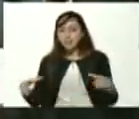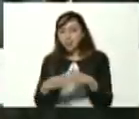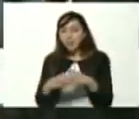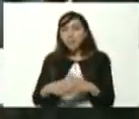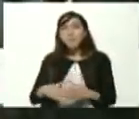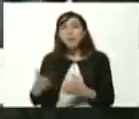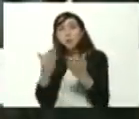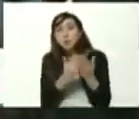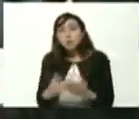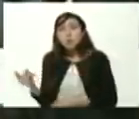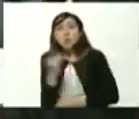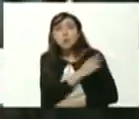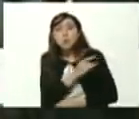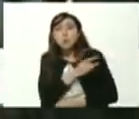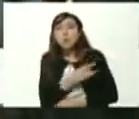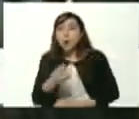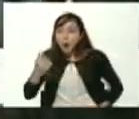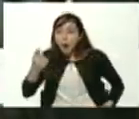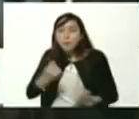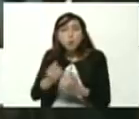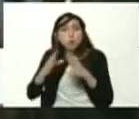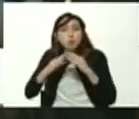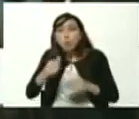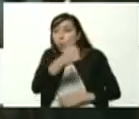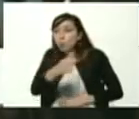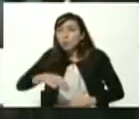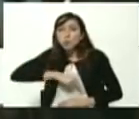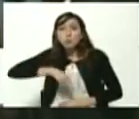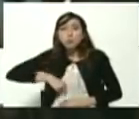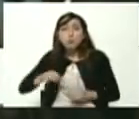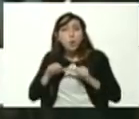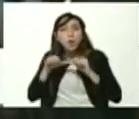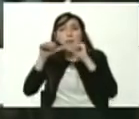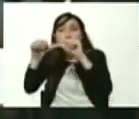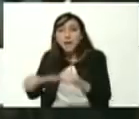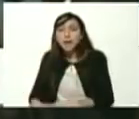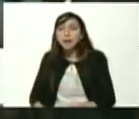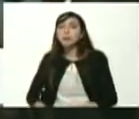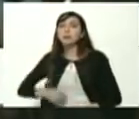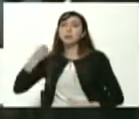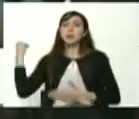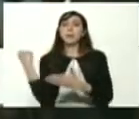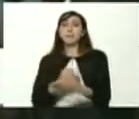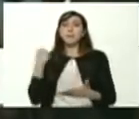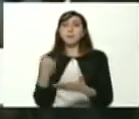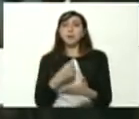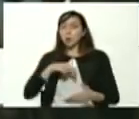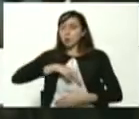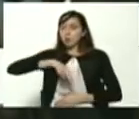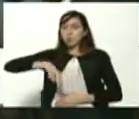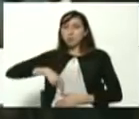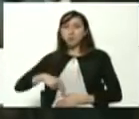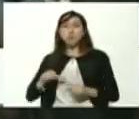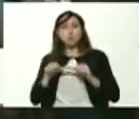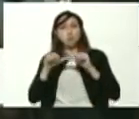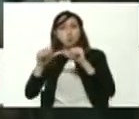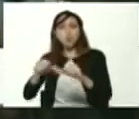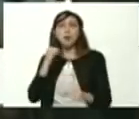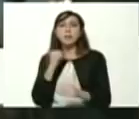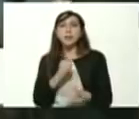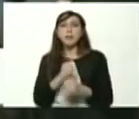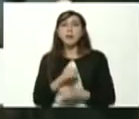estudiantes universitarios cuente con todos nosotros porque nosotros vamos a seguir aquí de pie de lucha nos vamos a seguir nosotros aquí trabajando